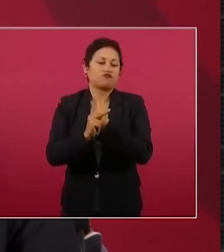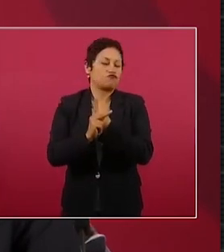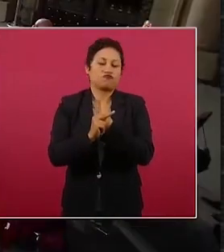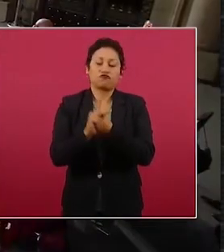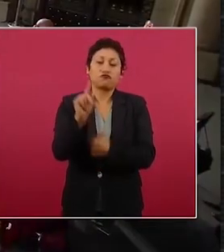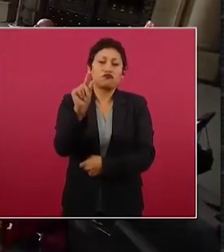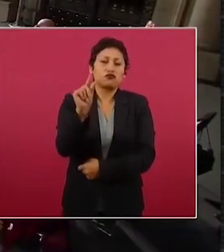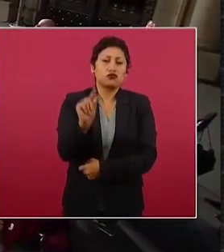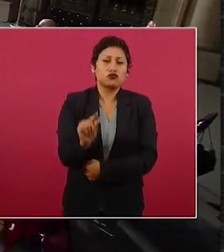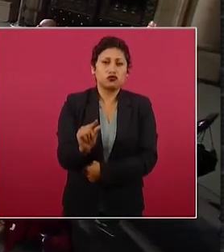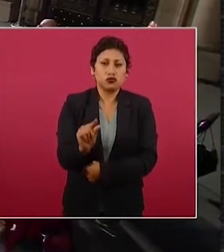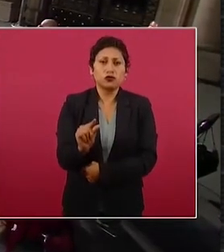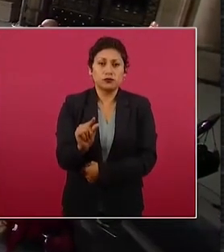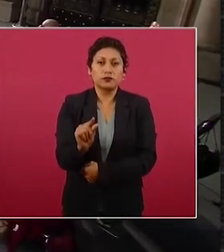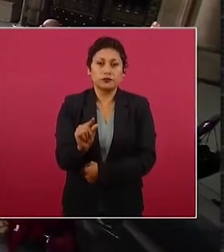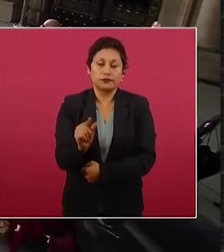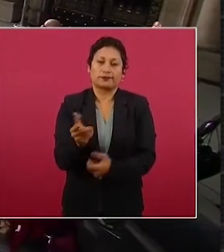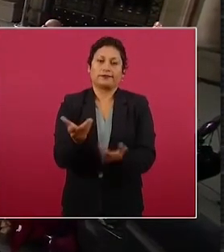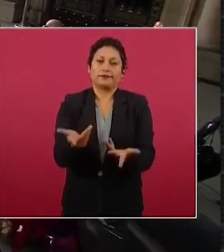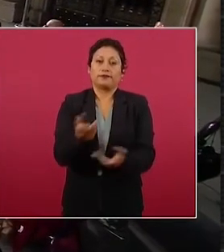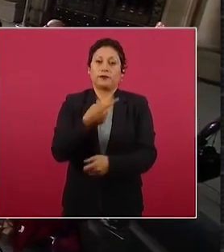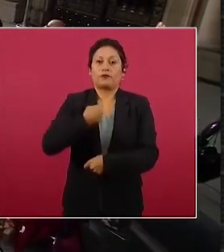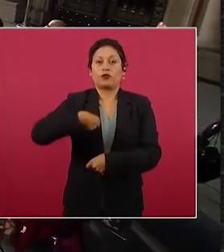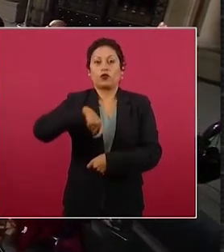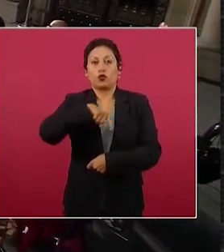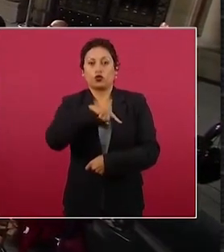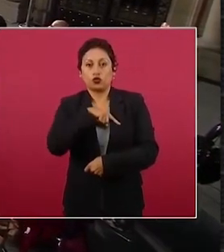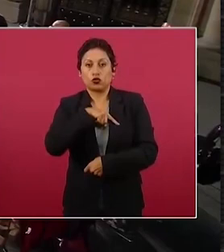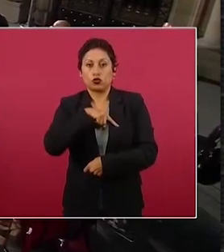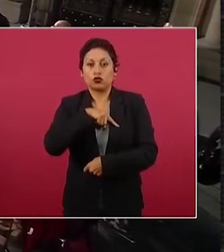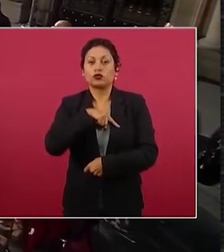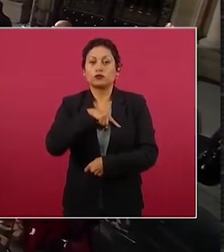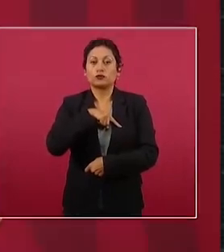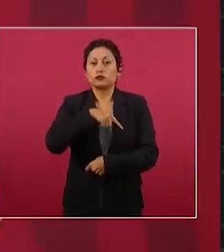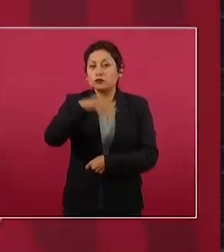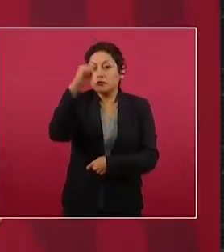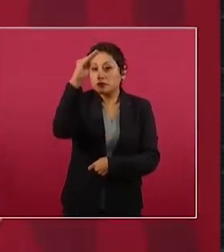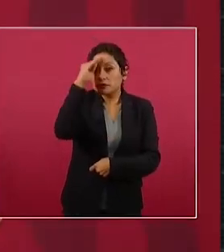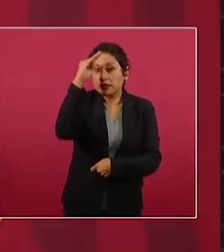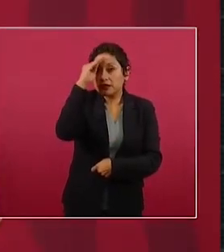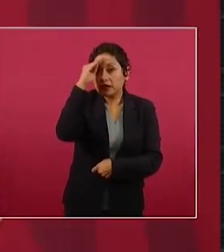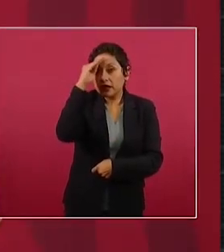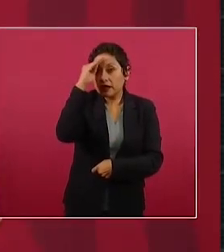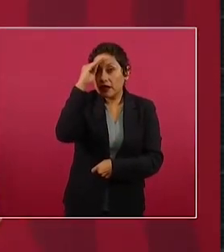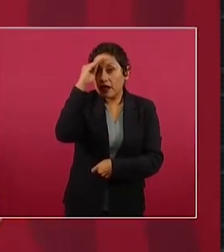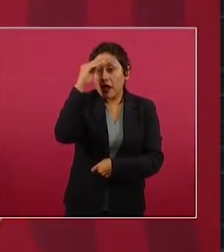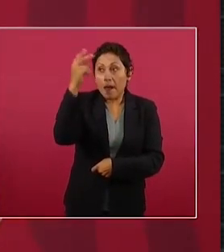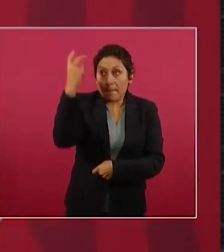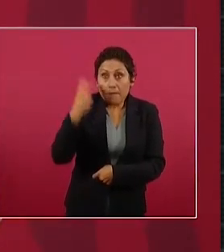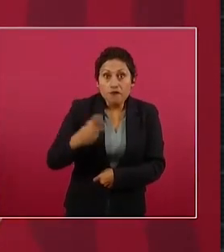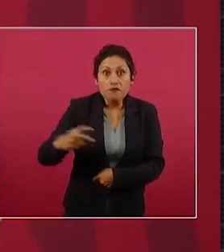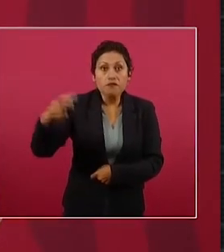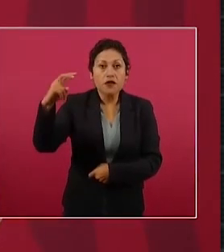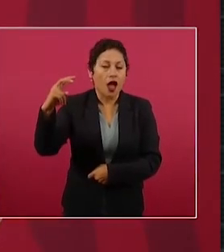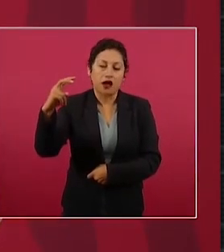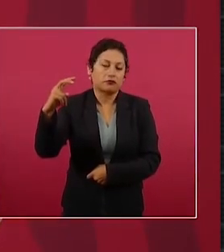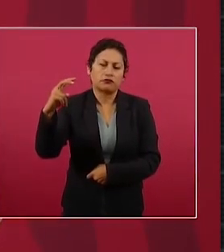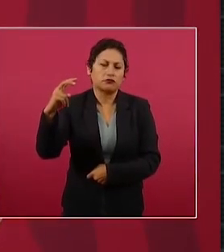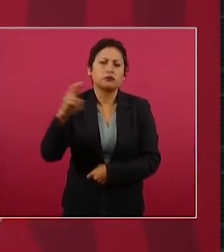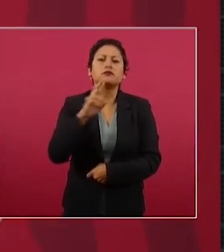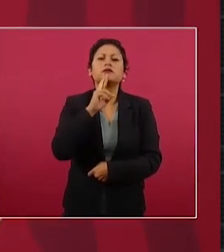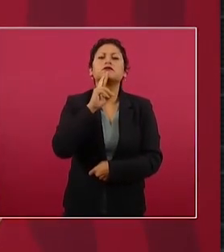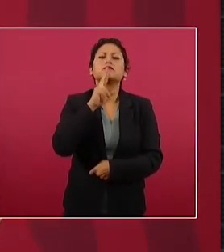O vamos a procurar que toda la comunicación se haga por teléfono o por